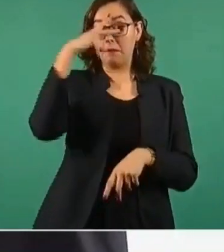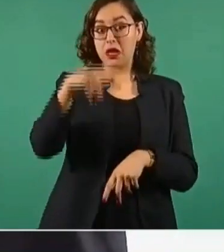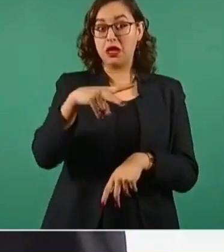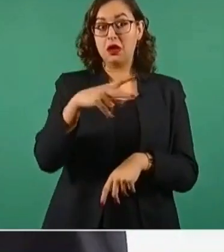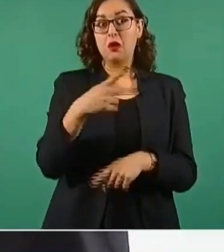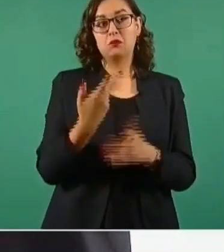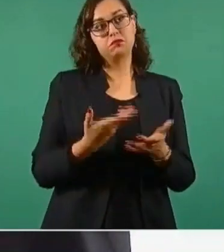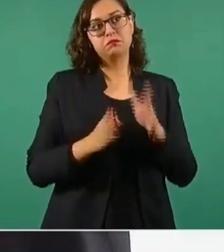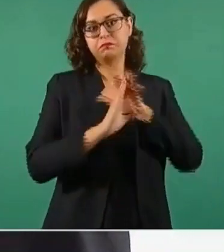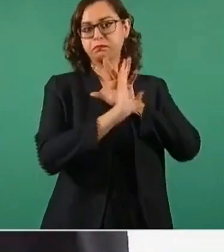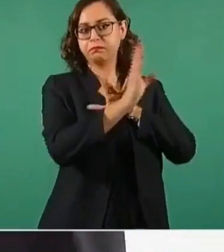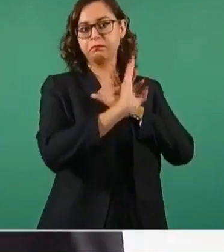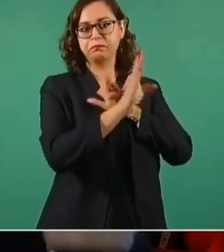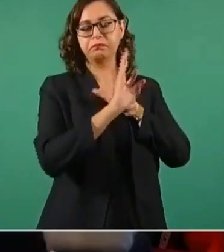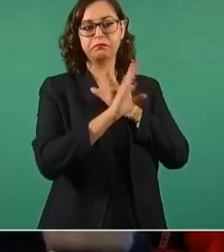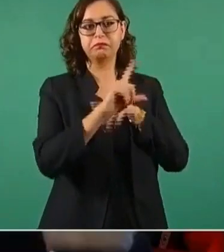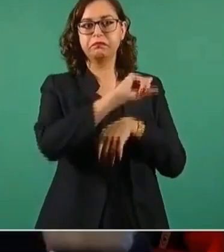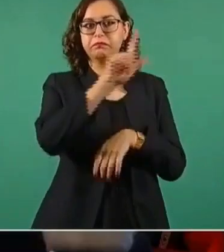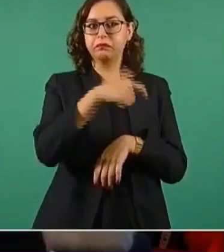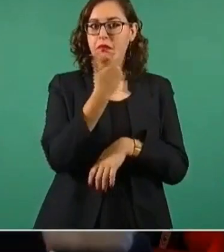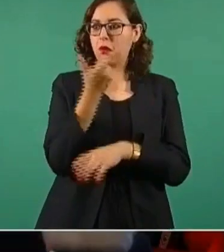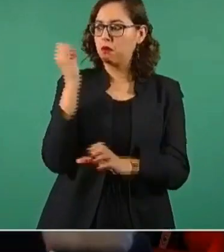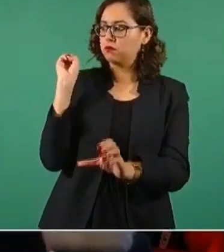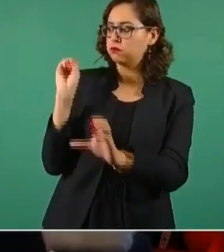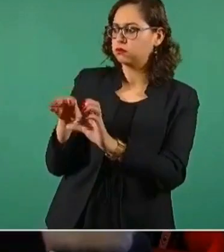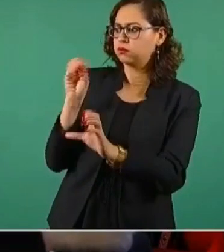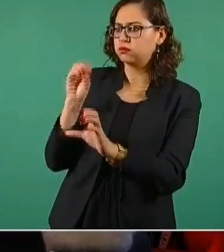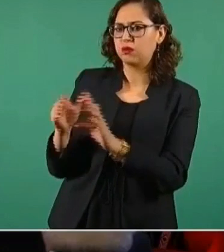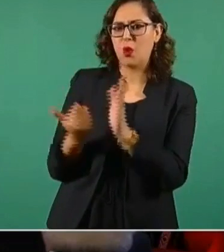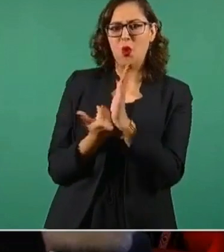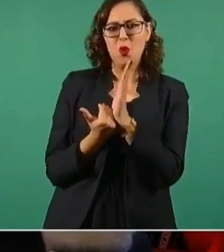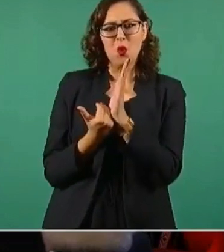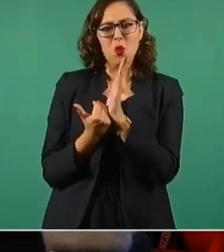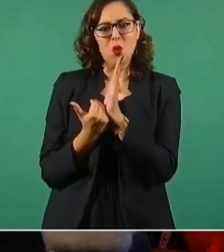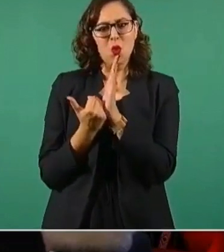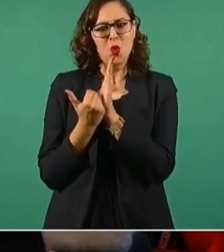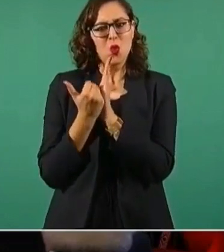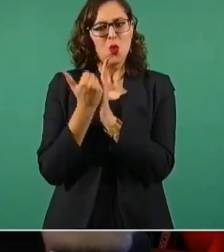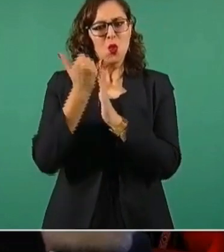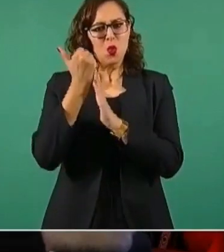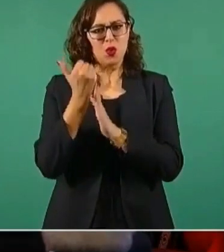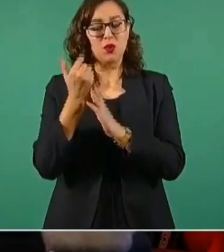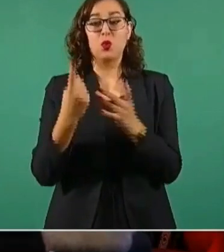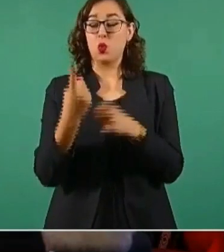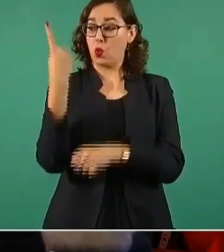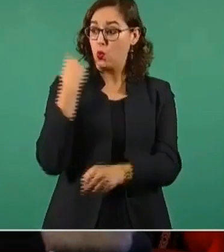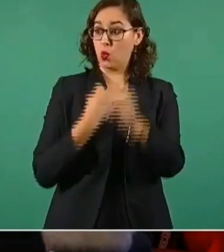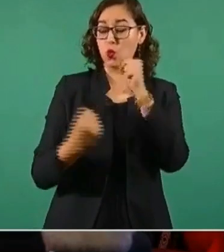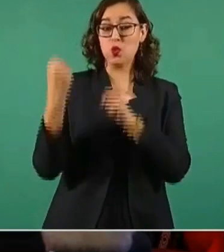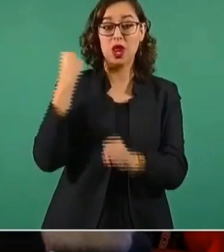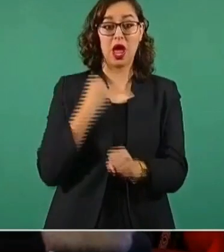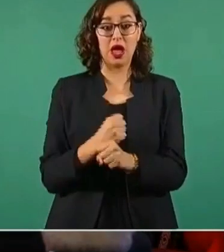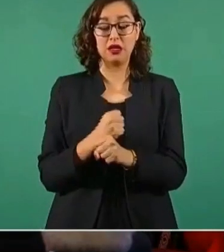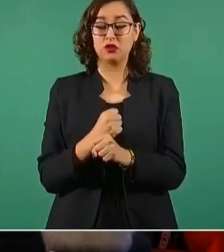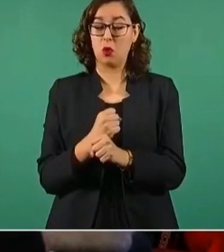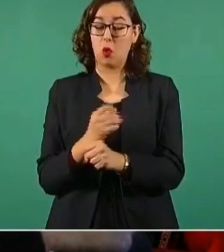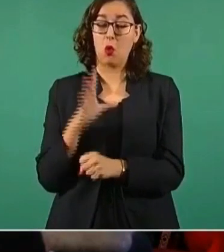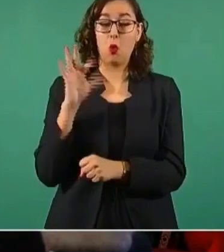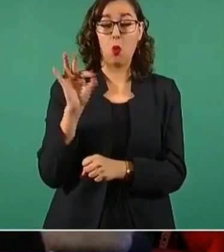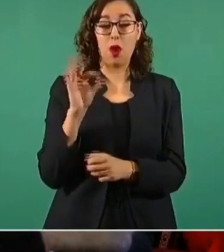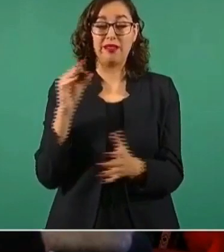familiares en México. El año pasado las remesas se elevaron a 40 mil